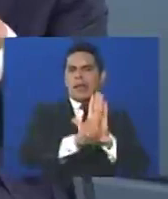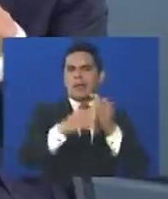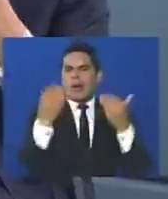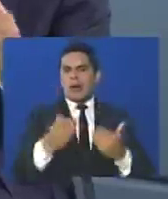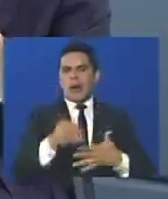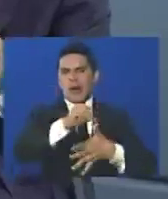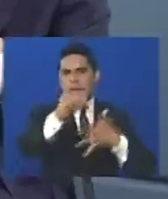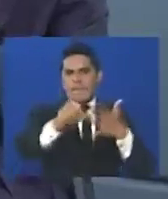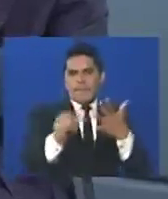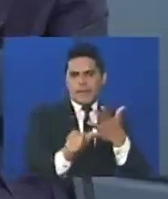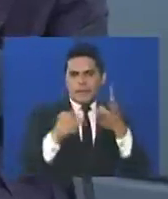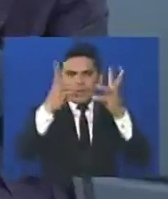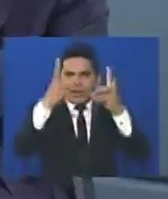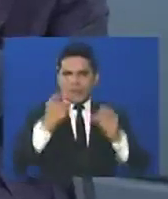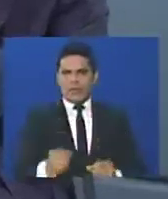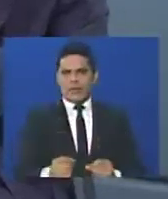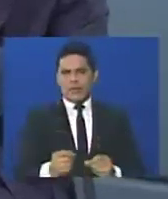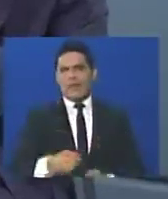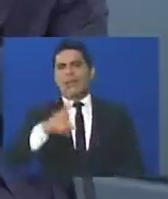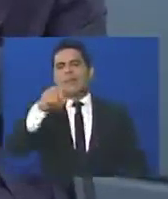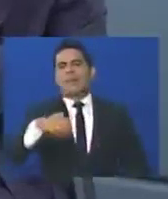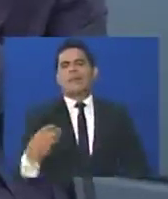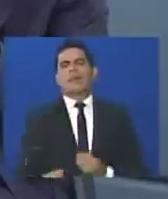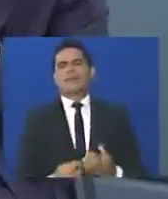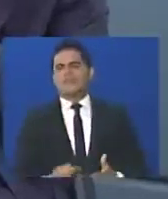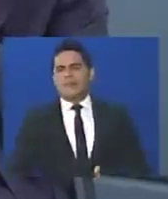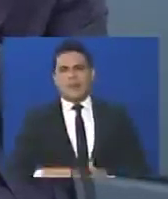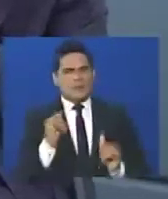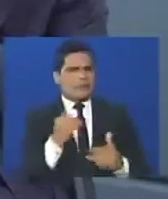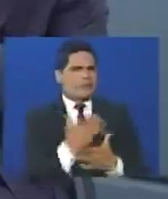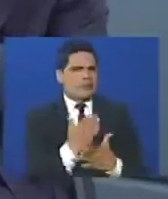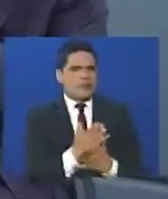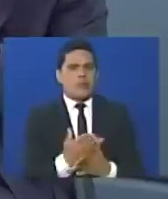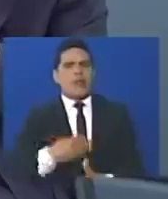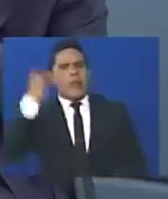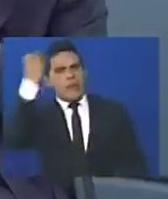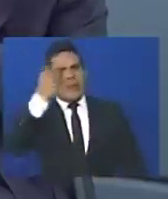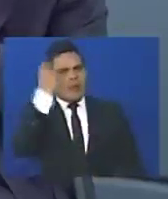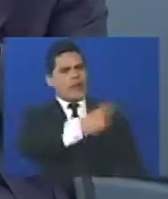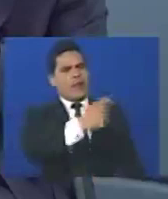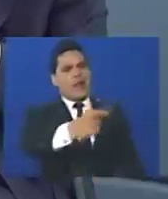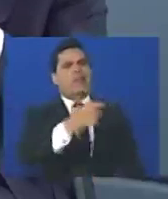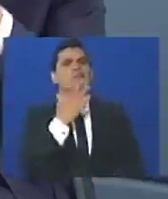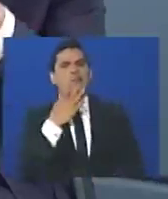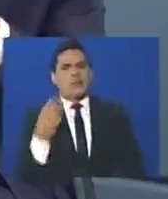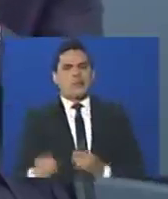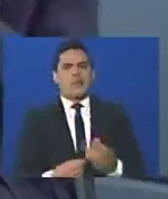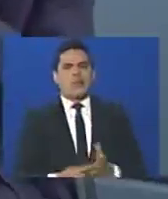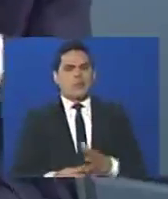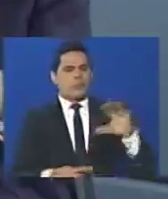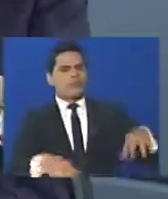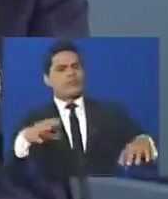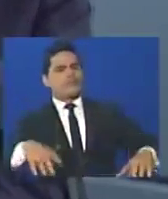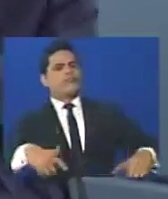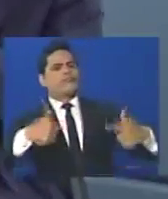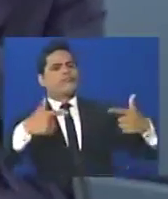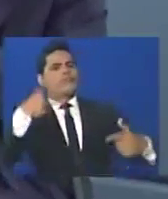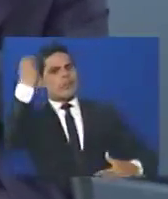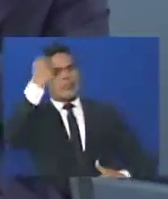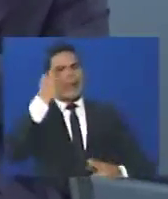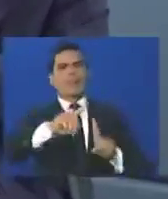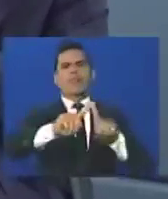aspectos administrativos, casi que siempre las opiniones eran los polos opuestos.